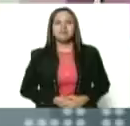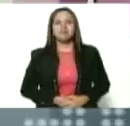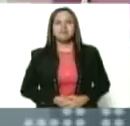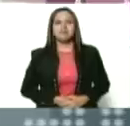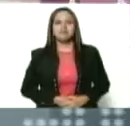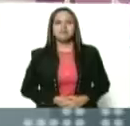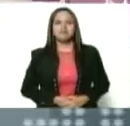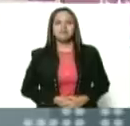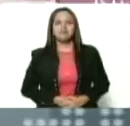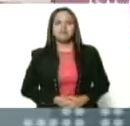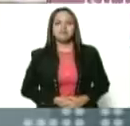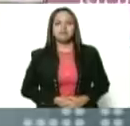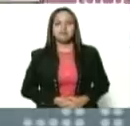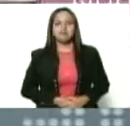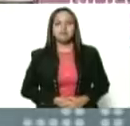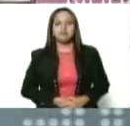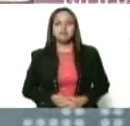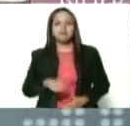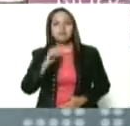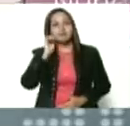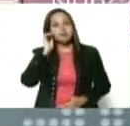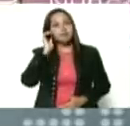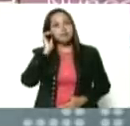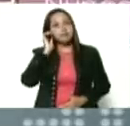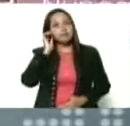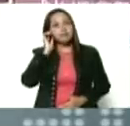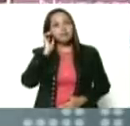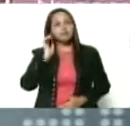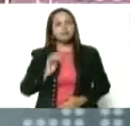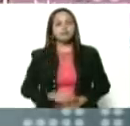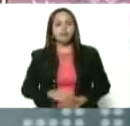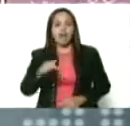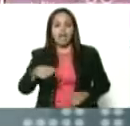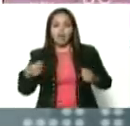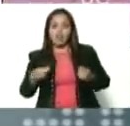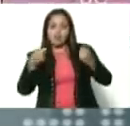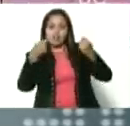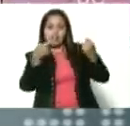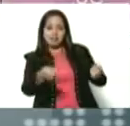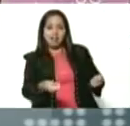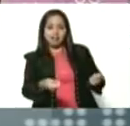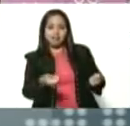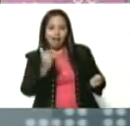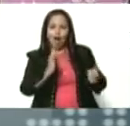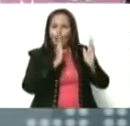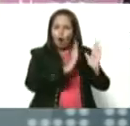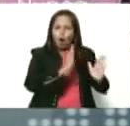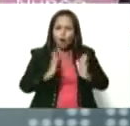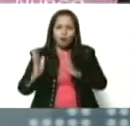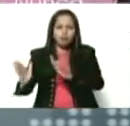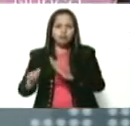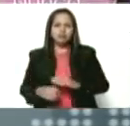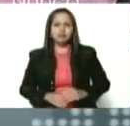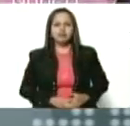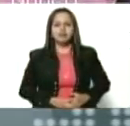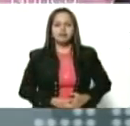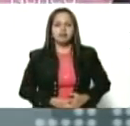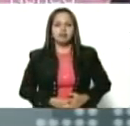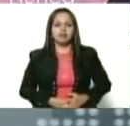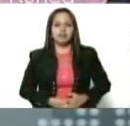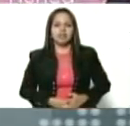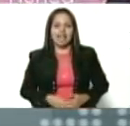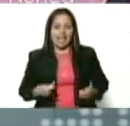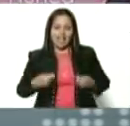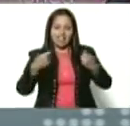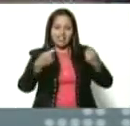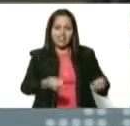aquí tenemos ahorita como presidente, vamos a entregar que Zulay tiene aquí ordenada una entrega de